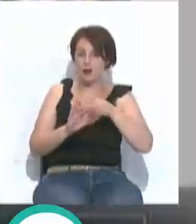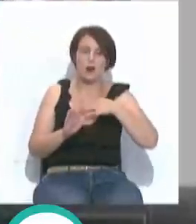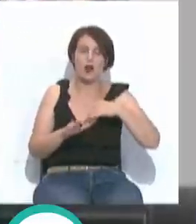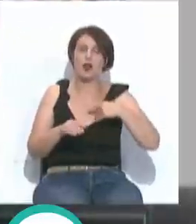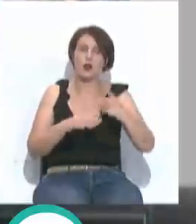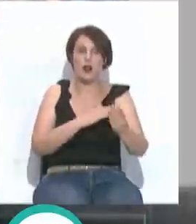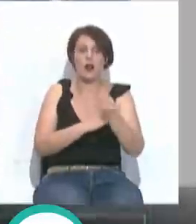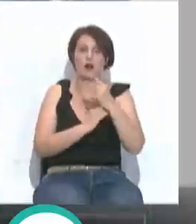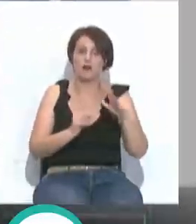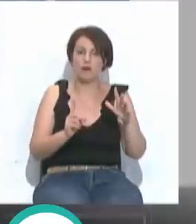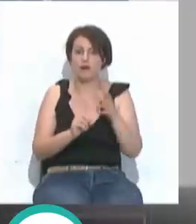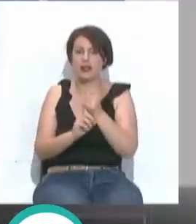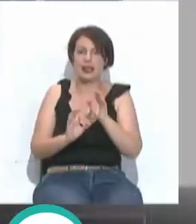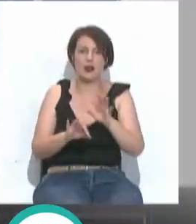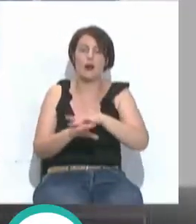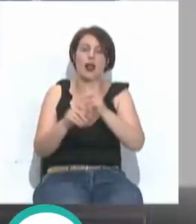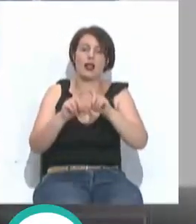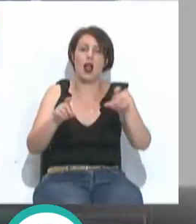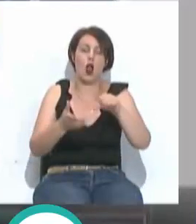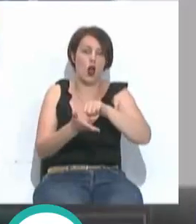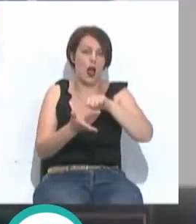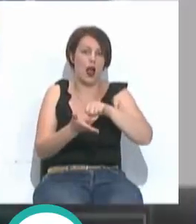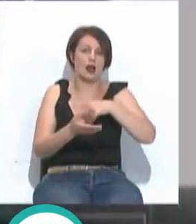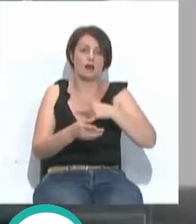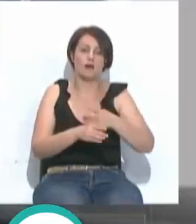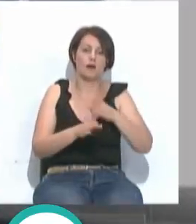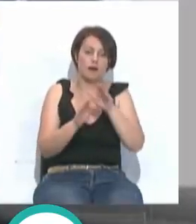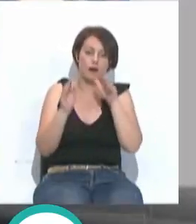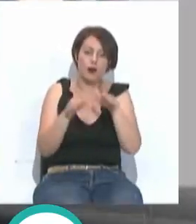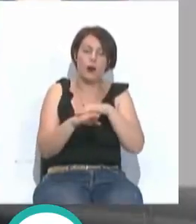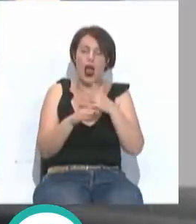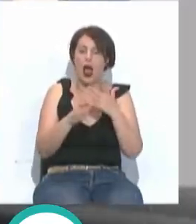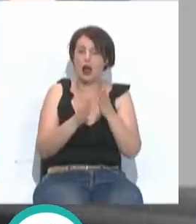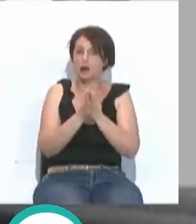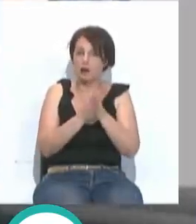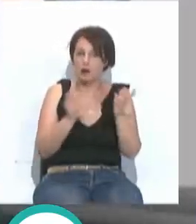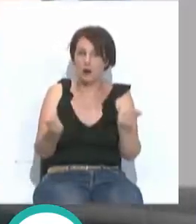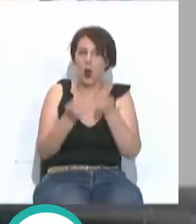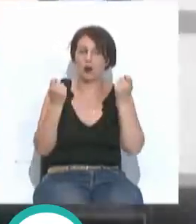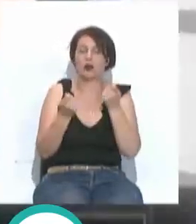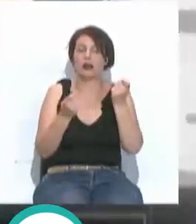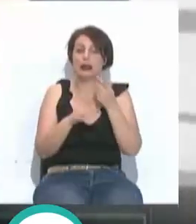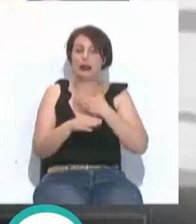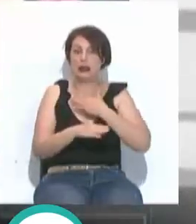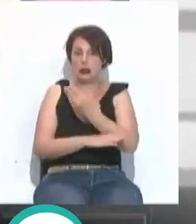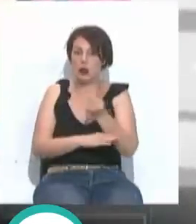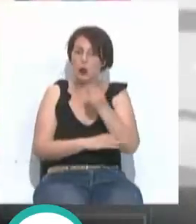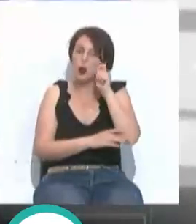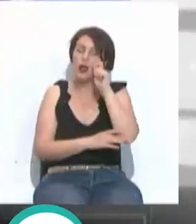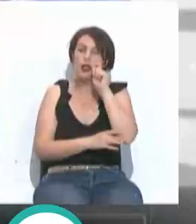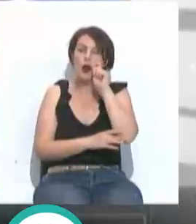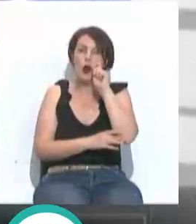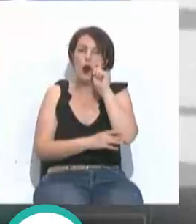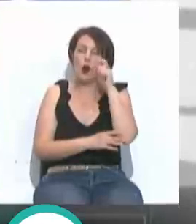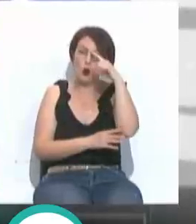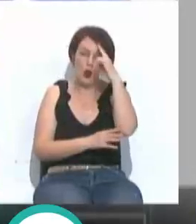línea de subvenciones específica para entidades locales y dirigidas para el fomento del patrimonio turístico